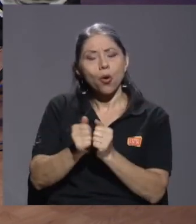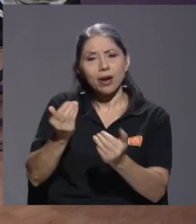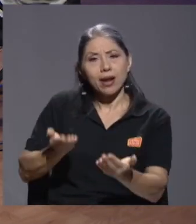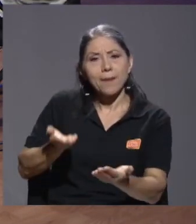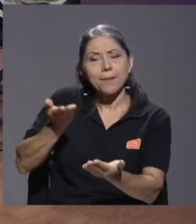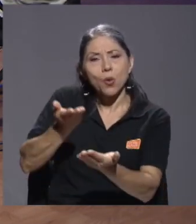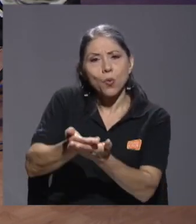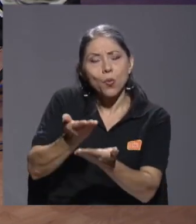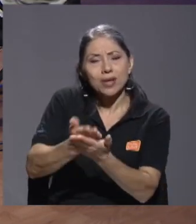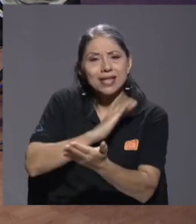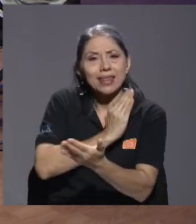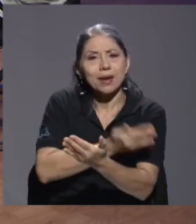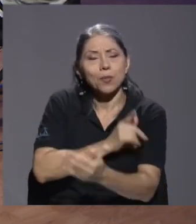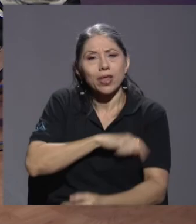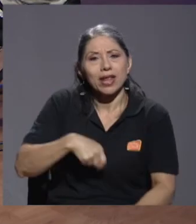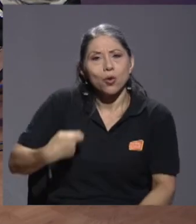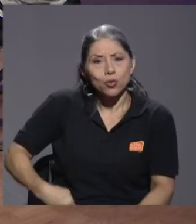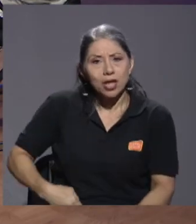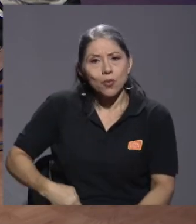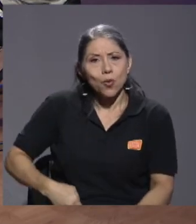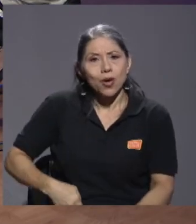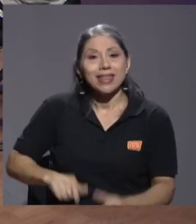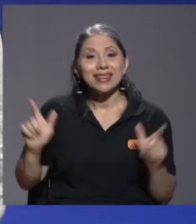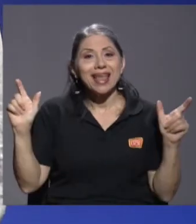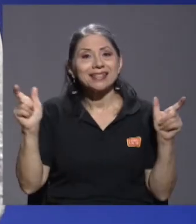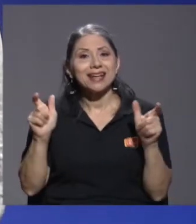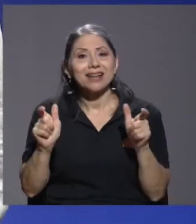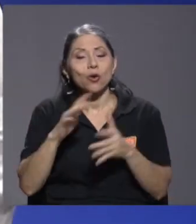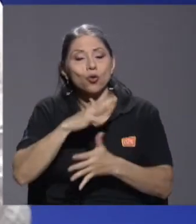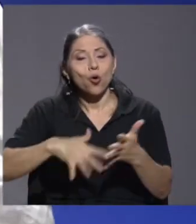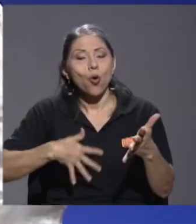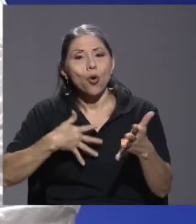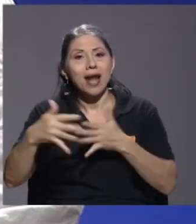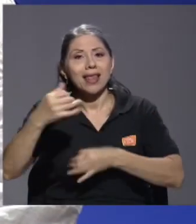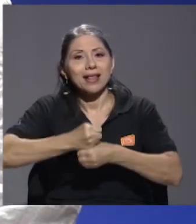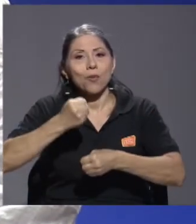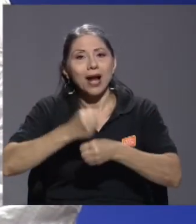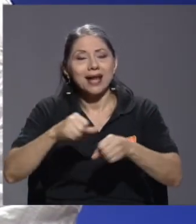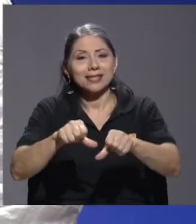propuesta digamos del Poder Ejecutivo de hacer reducciones en jornadas laborales en el sector público.